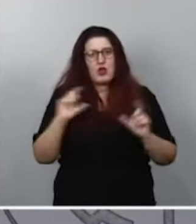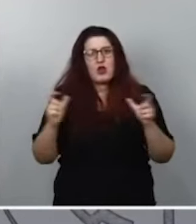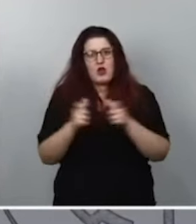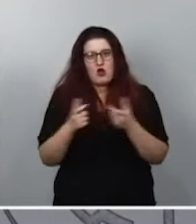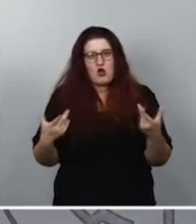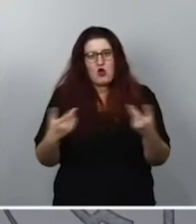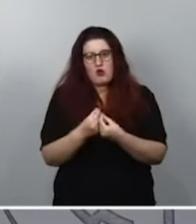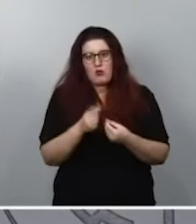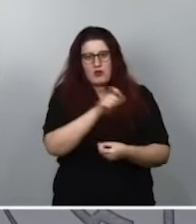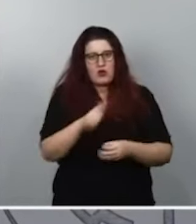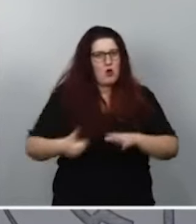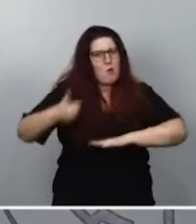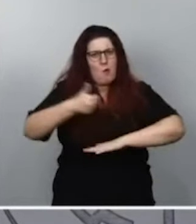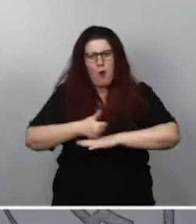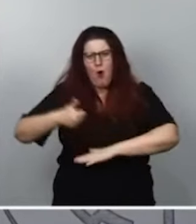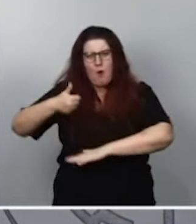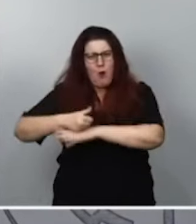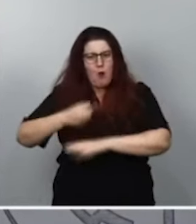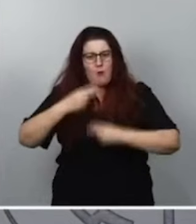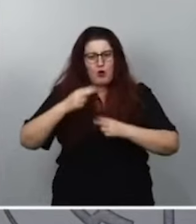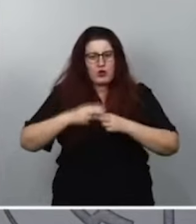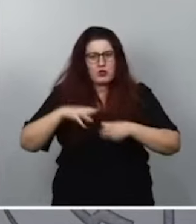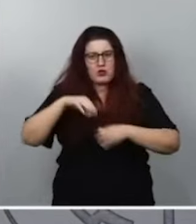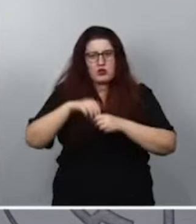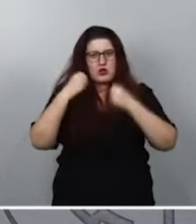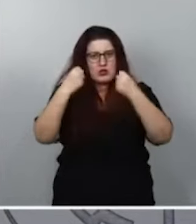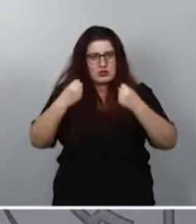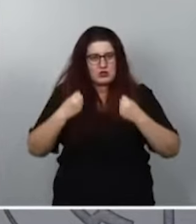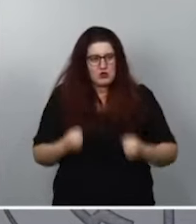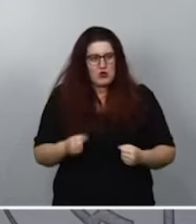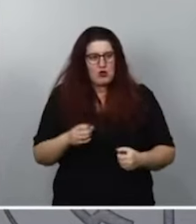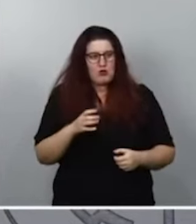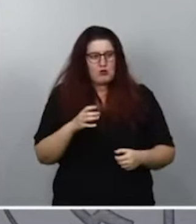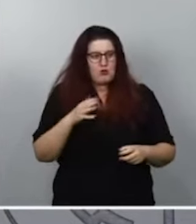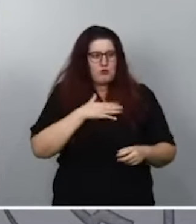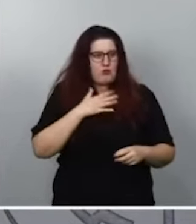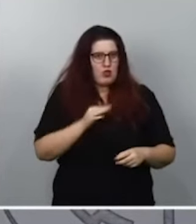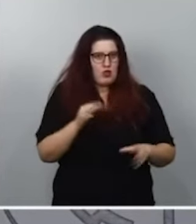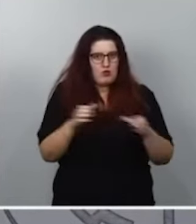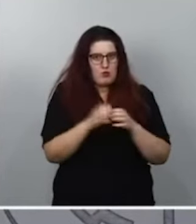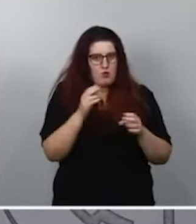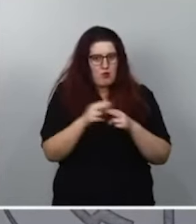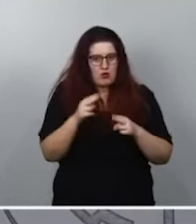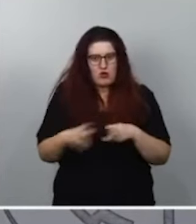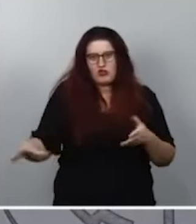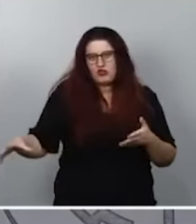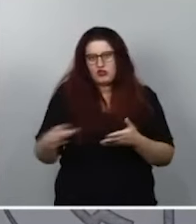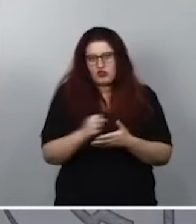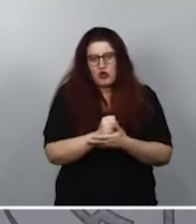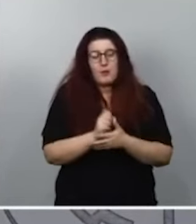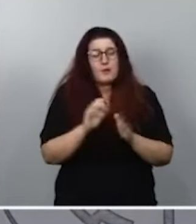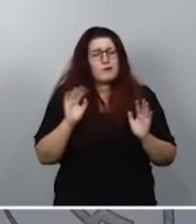con máximos dirigentes políticos institucionales, seguramente de todos los partidos políticos. Pero,